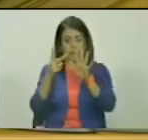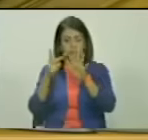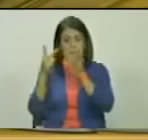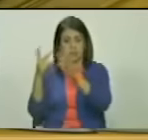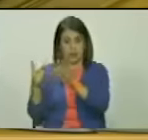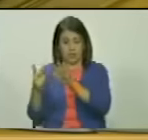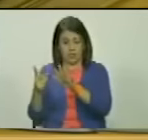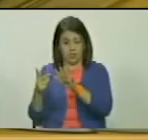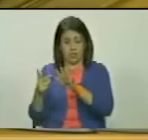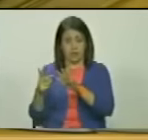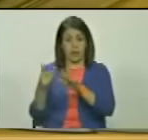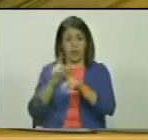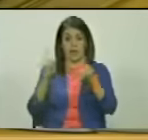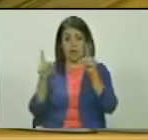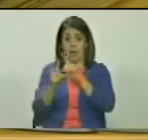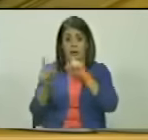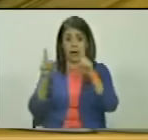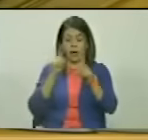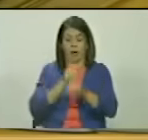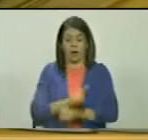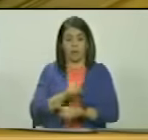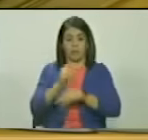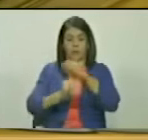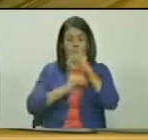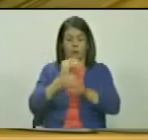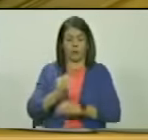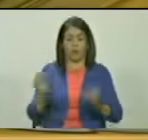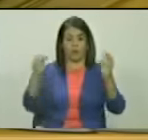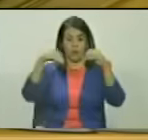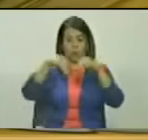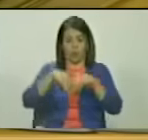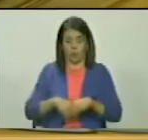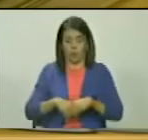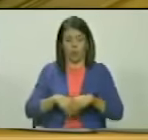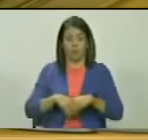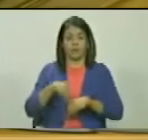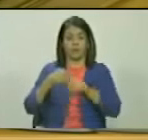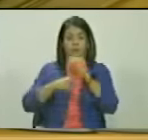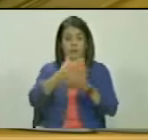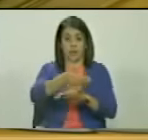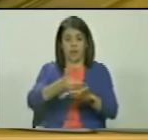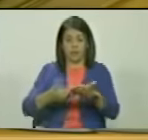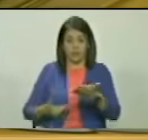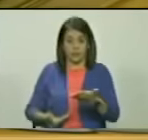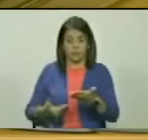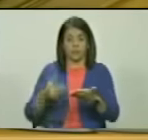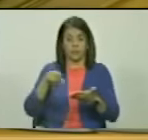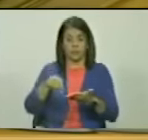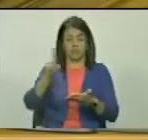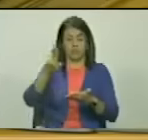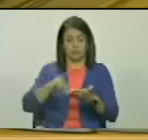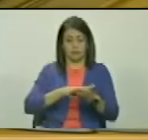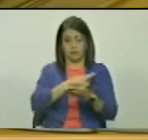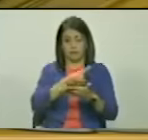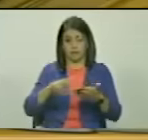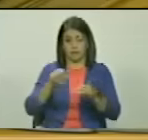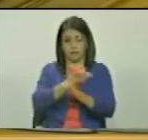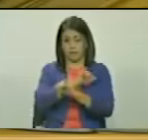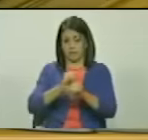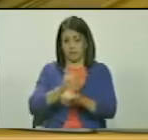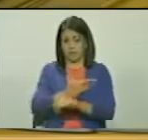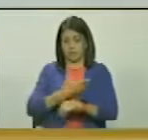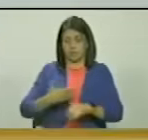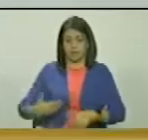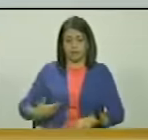con las modificaciones resultantes de los tratados y laudos arbitrales no viciados de nulidad es todo ciudadano